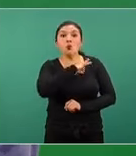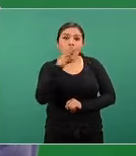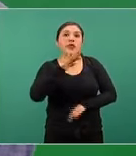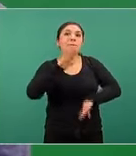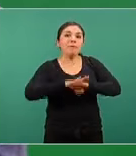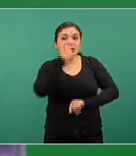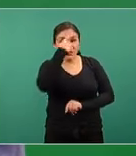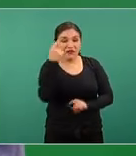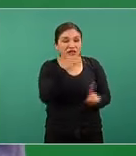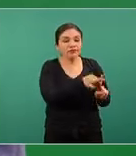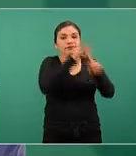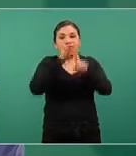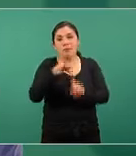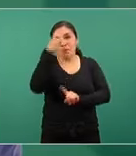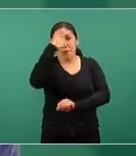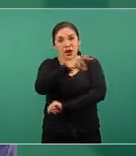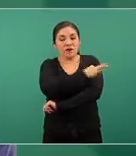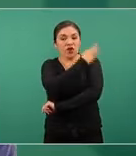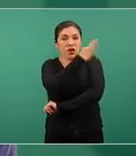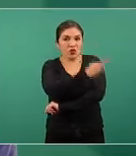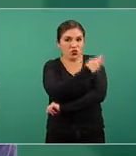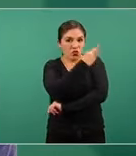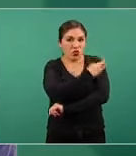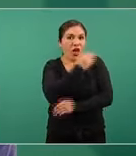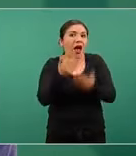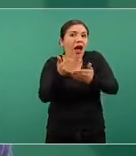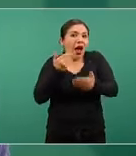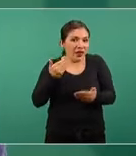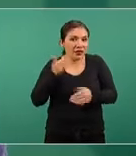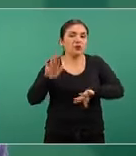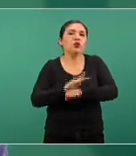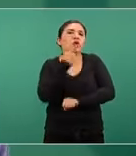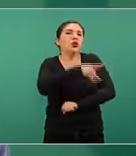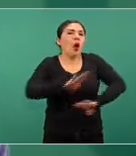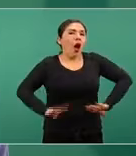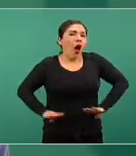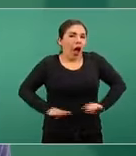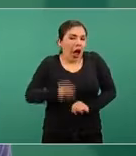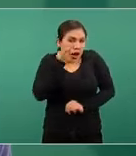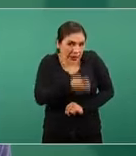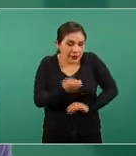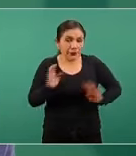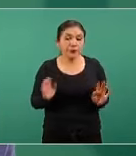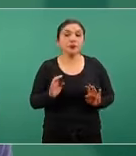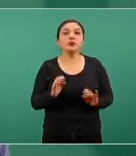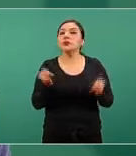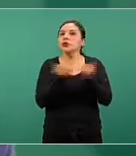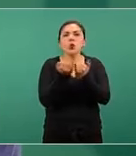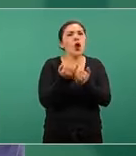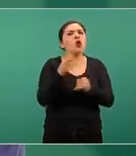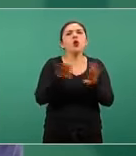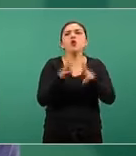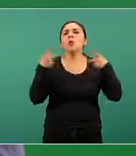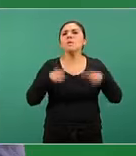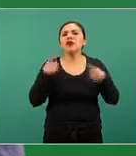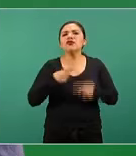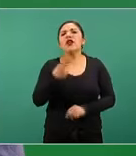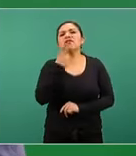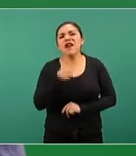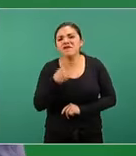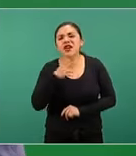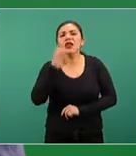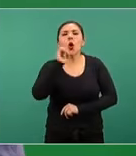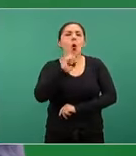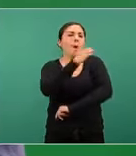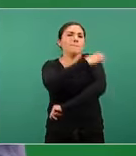ser preferentemente vacunadas dada esta alteración igual que las personas con diabetes las personas con